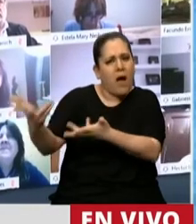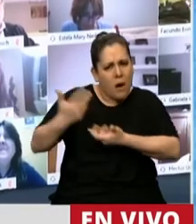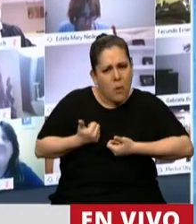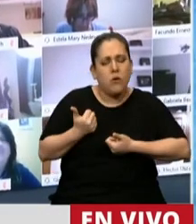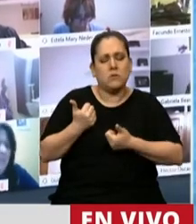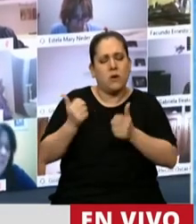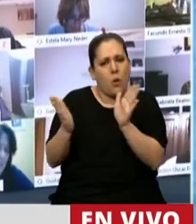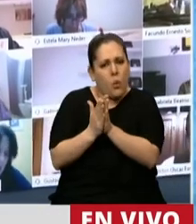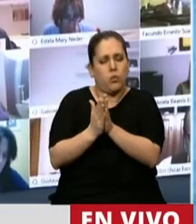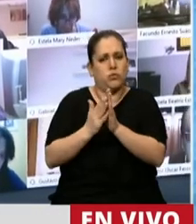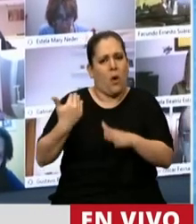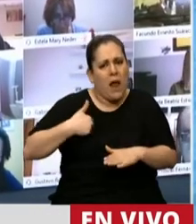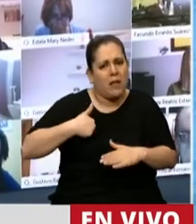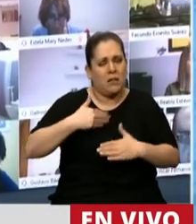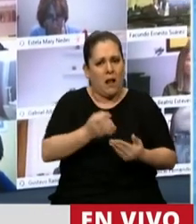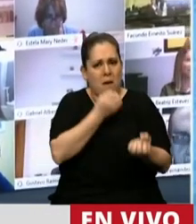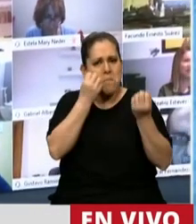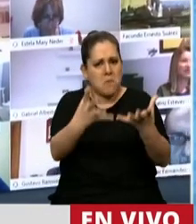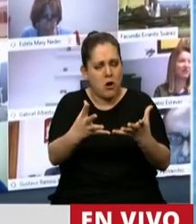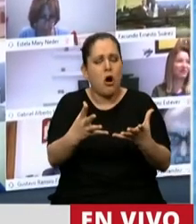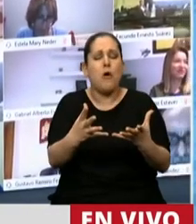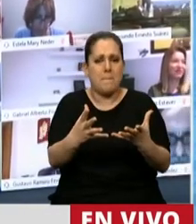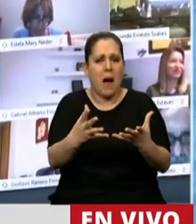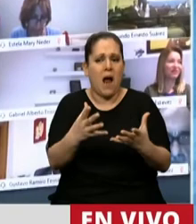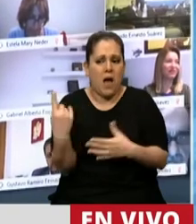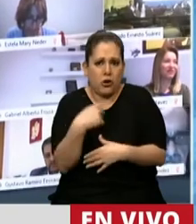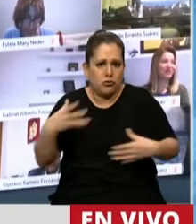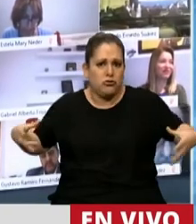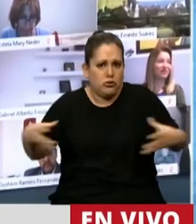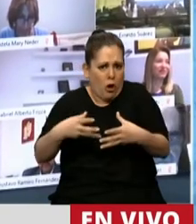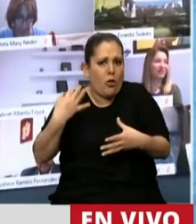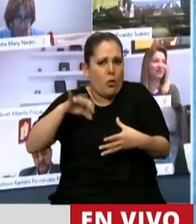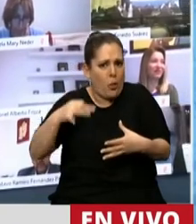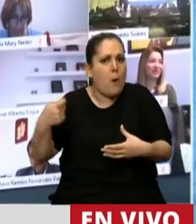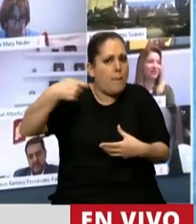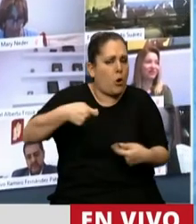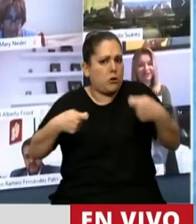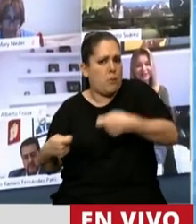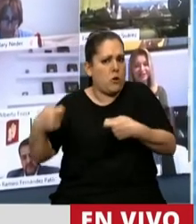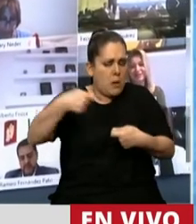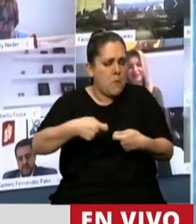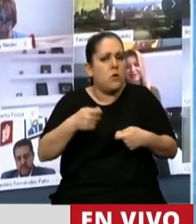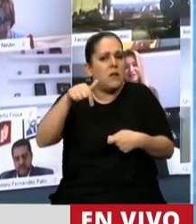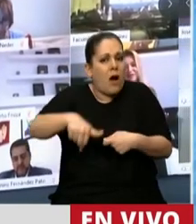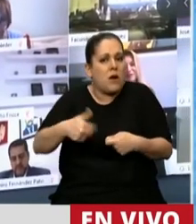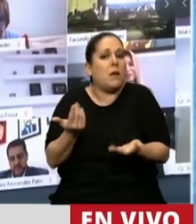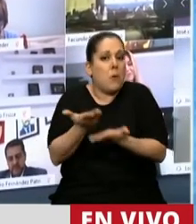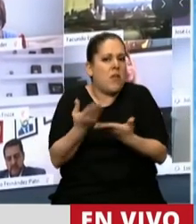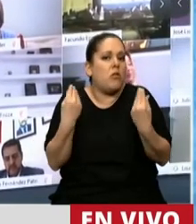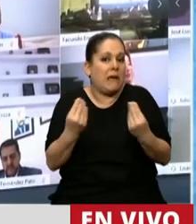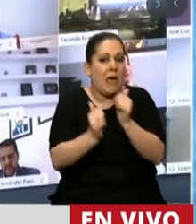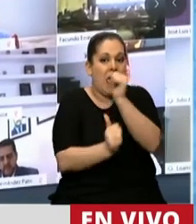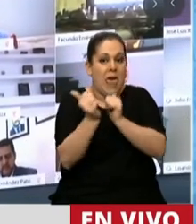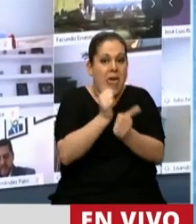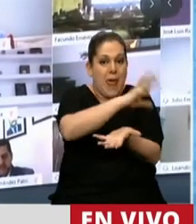Argentina en donde vamos a tener todos que aportar mucho y que lo único que estamos pidiendo a esas empresas en donde